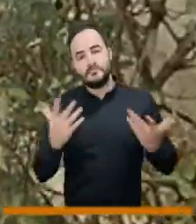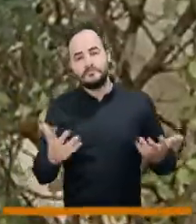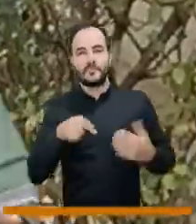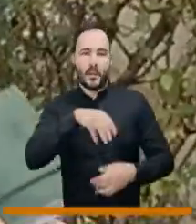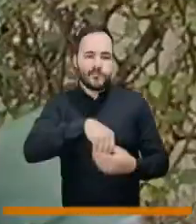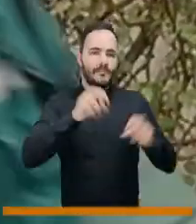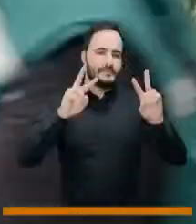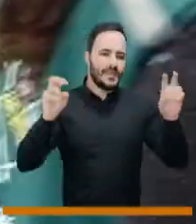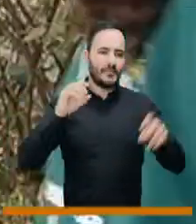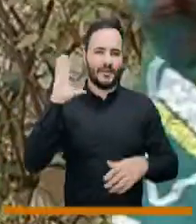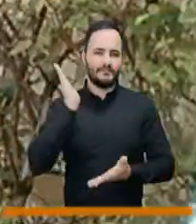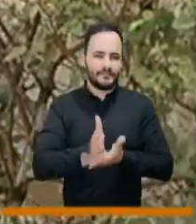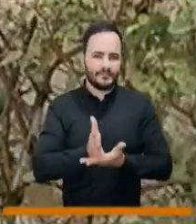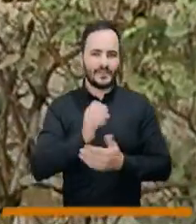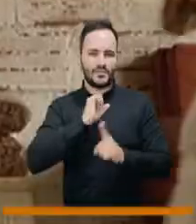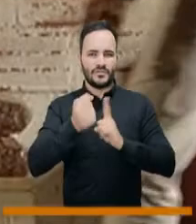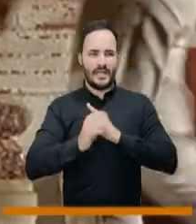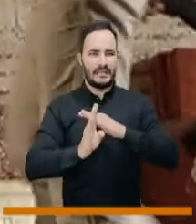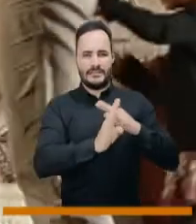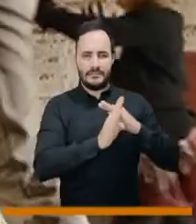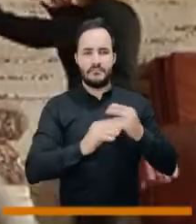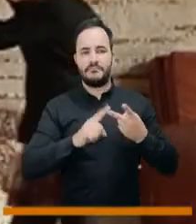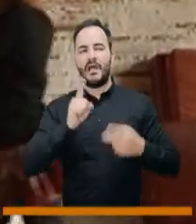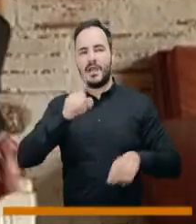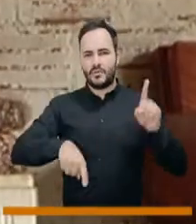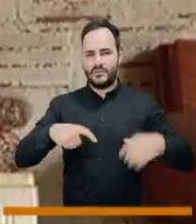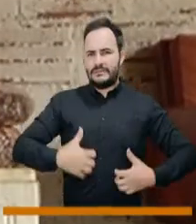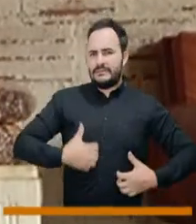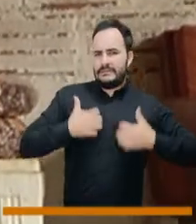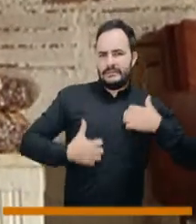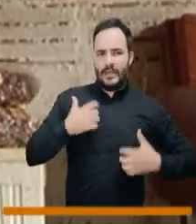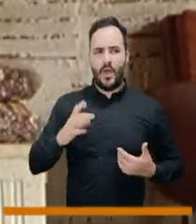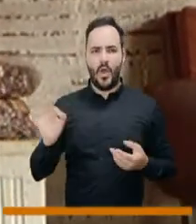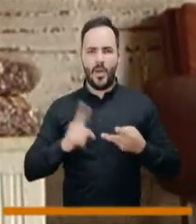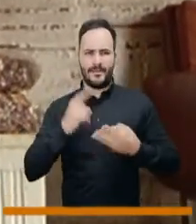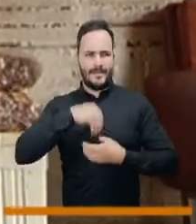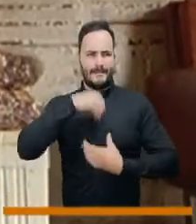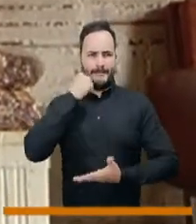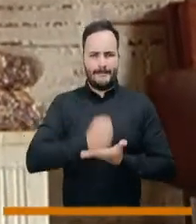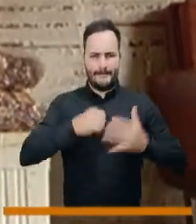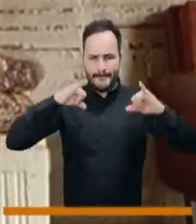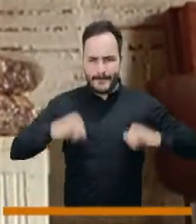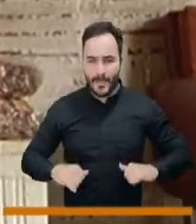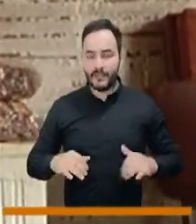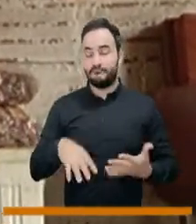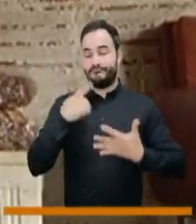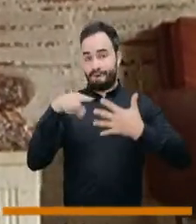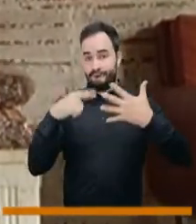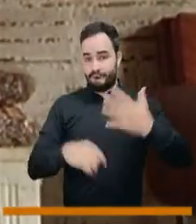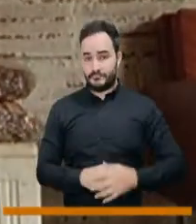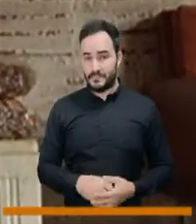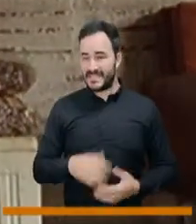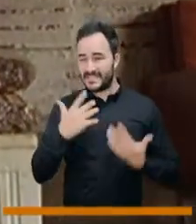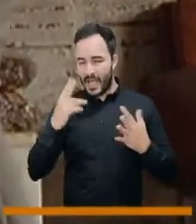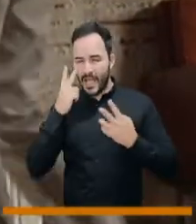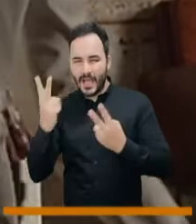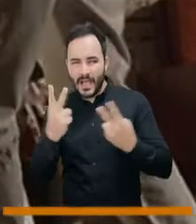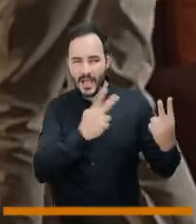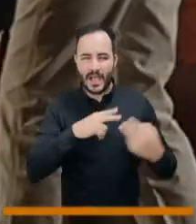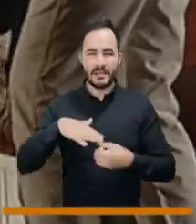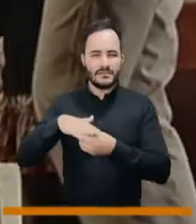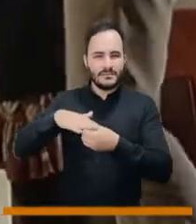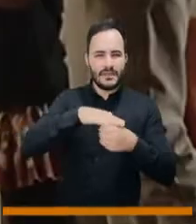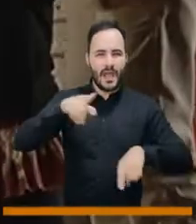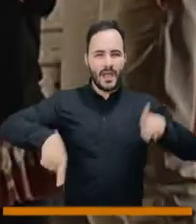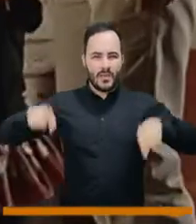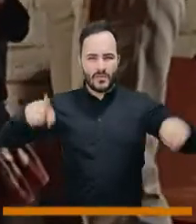también de patología social, de riesgo social, de miedo, de confinamiento, porque digamos en algunas comunas